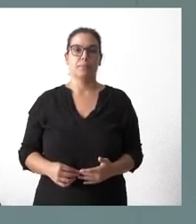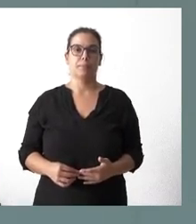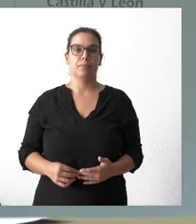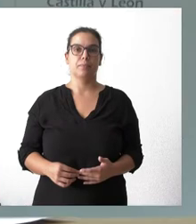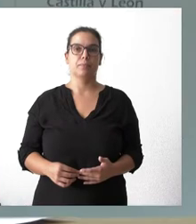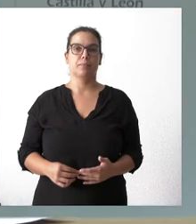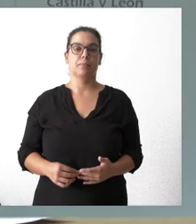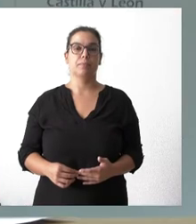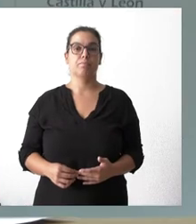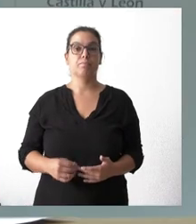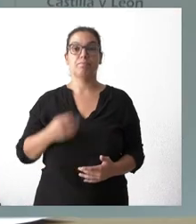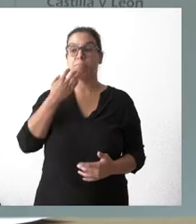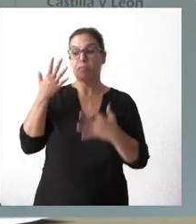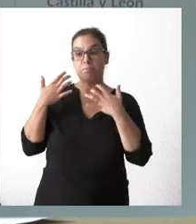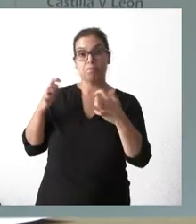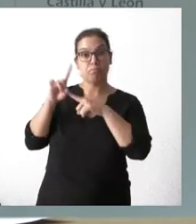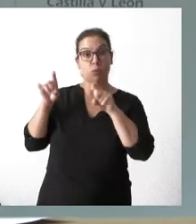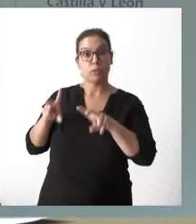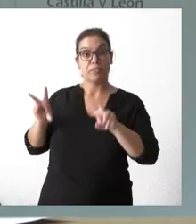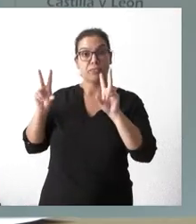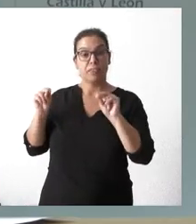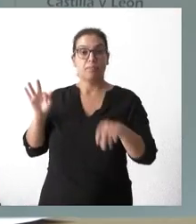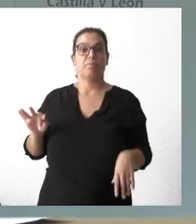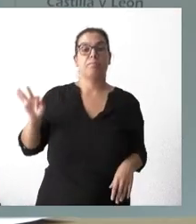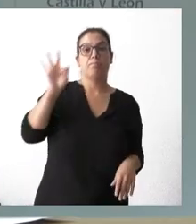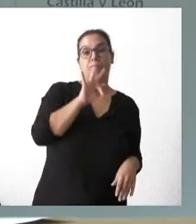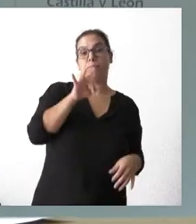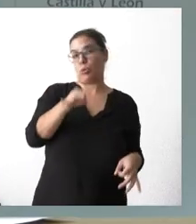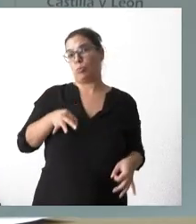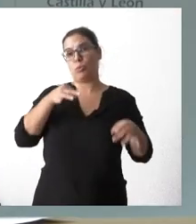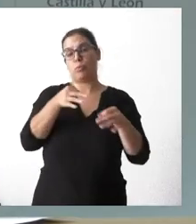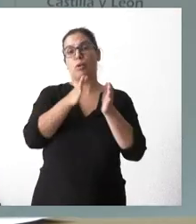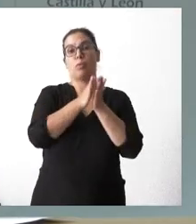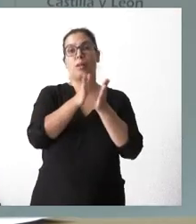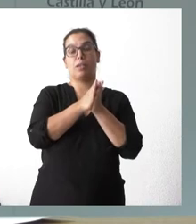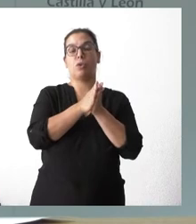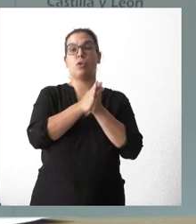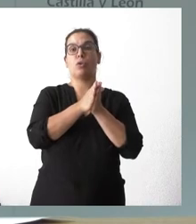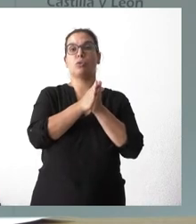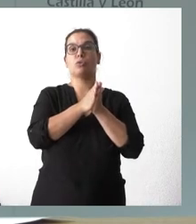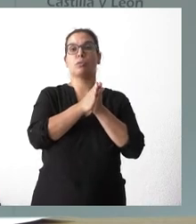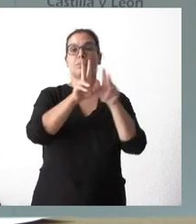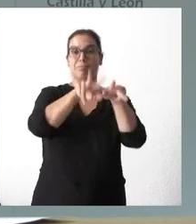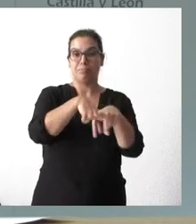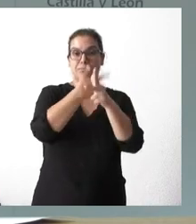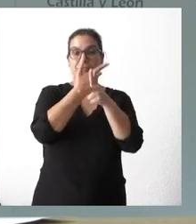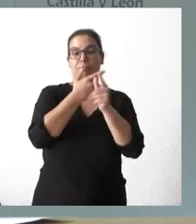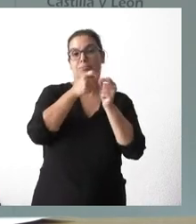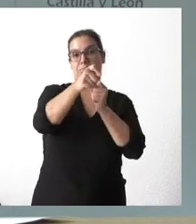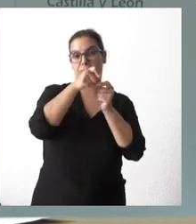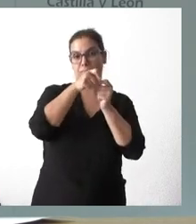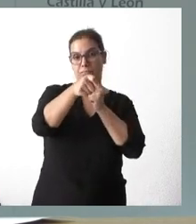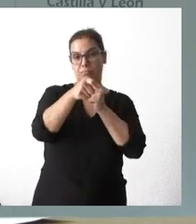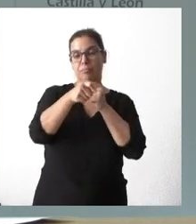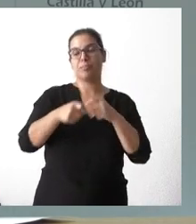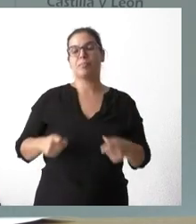Si no hay más preguntas, vamos a proceder, como siempre, a dar paso a los compañeros que nos siguen de